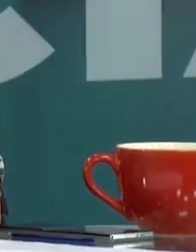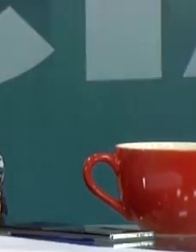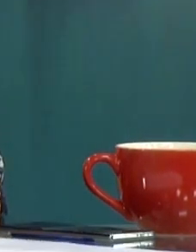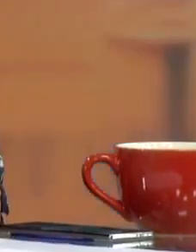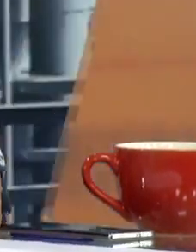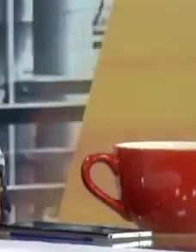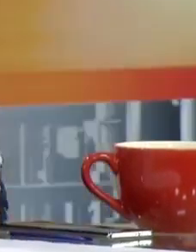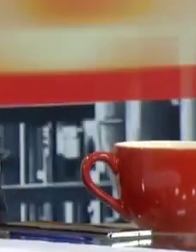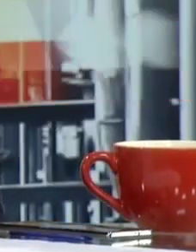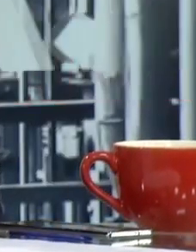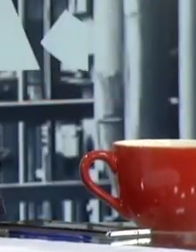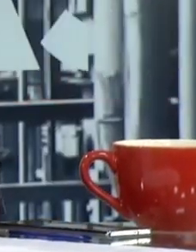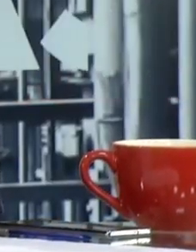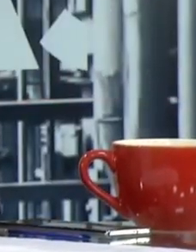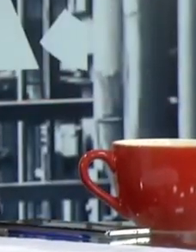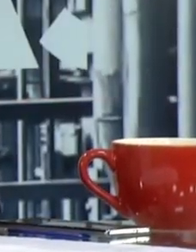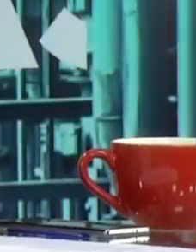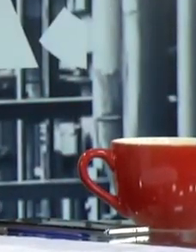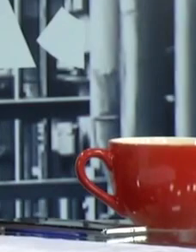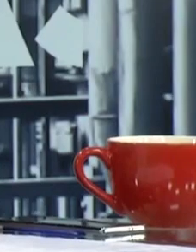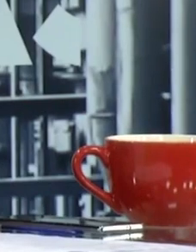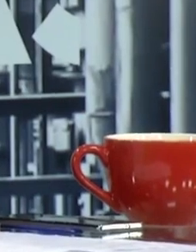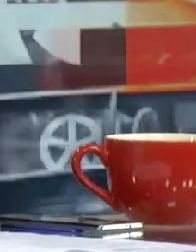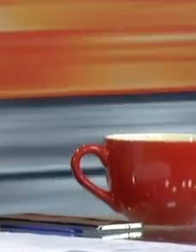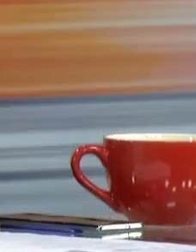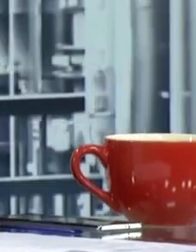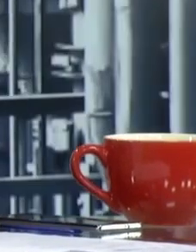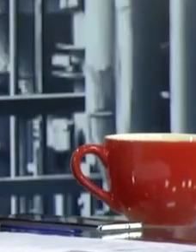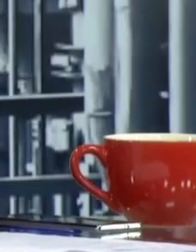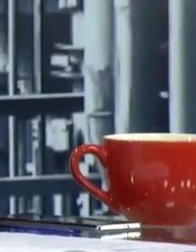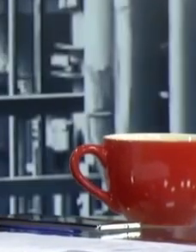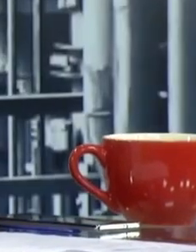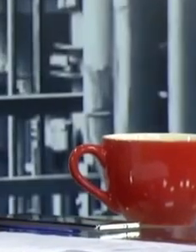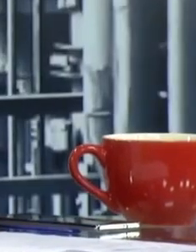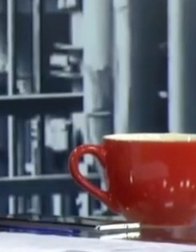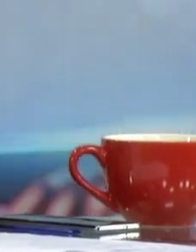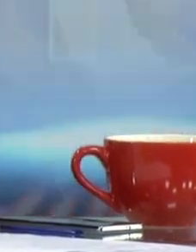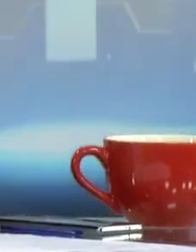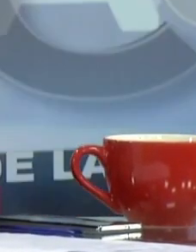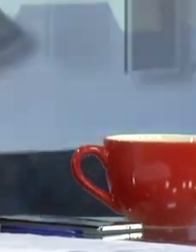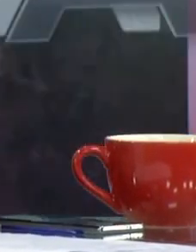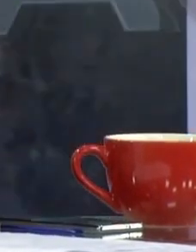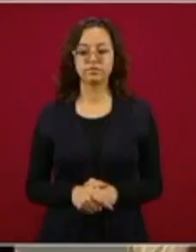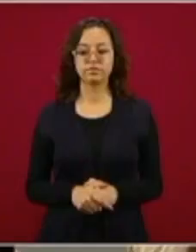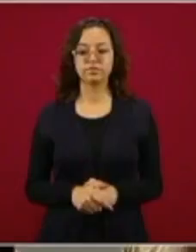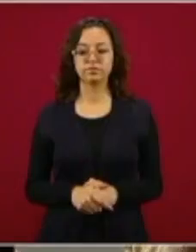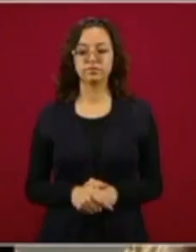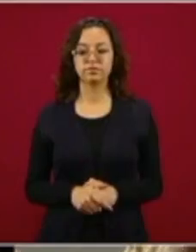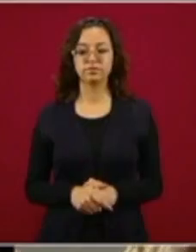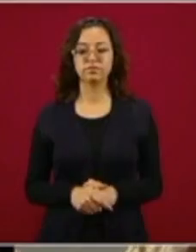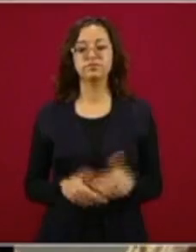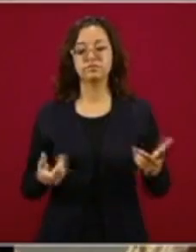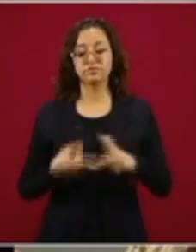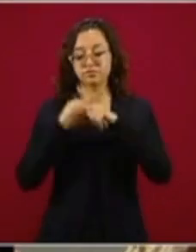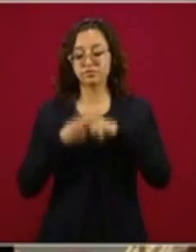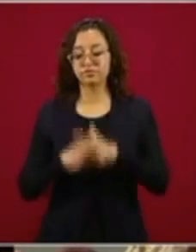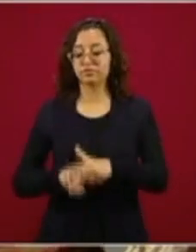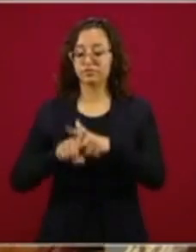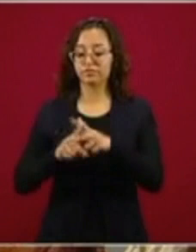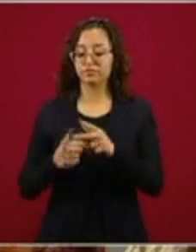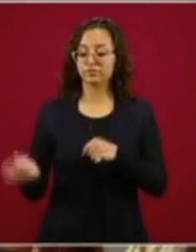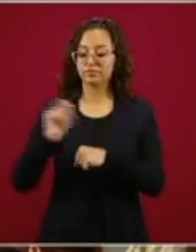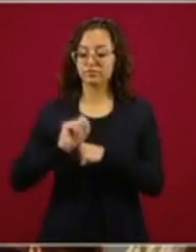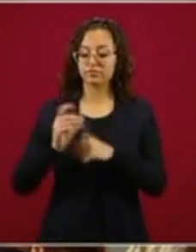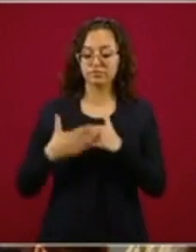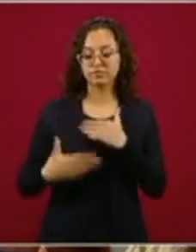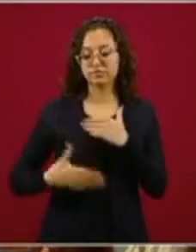podido controlar la entrada de drogas y el contrabando a nuestro país. El presidente Andrés Manuel López